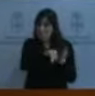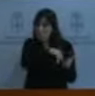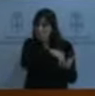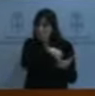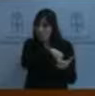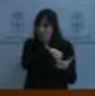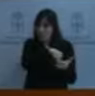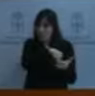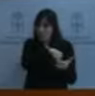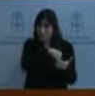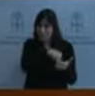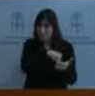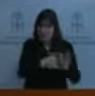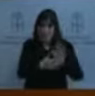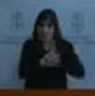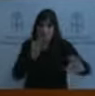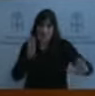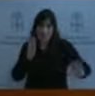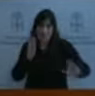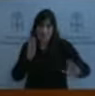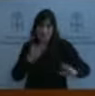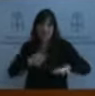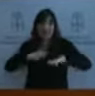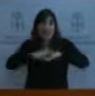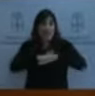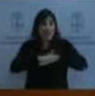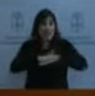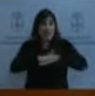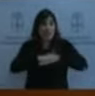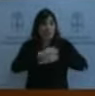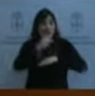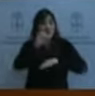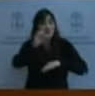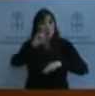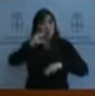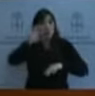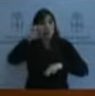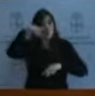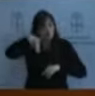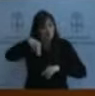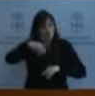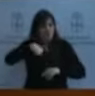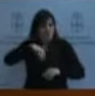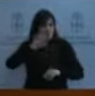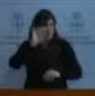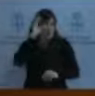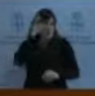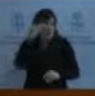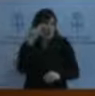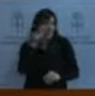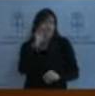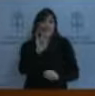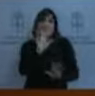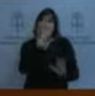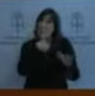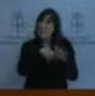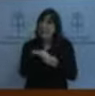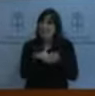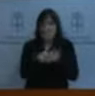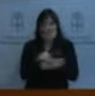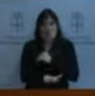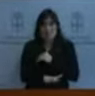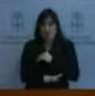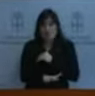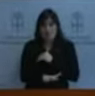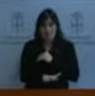La red Asturcón, desde nuestro punto de vista, fue una buena idea, pero mal gestionada. La a donde llegó y se interrumpió, y todos sabemos lo que